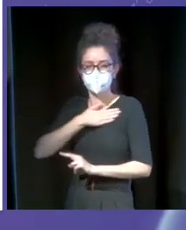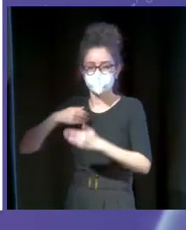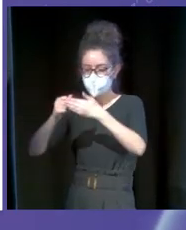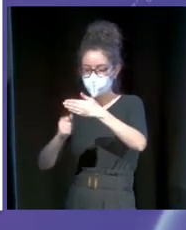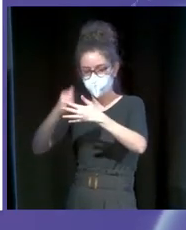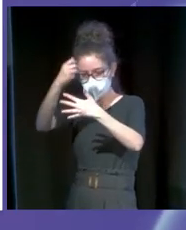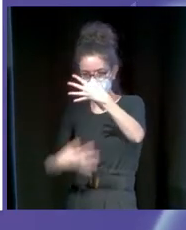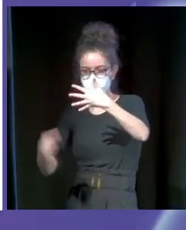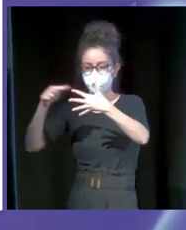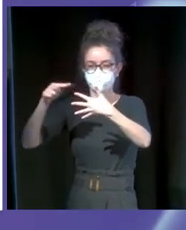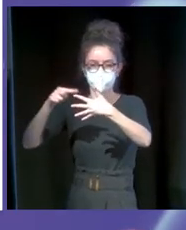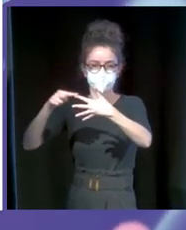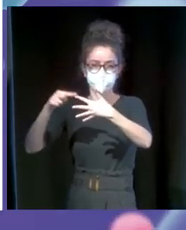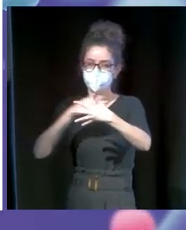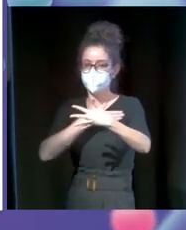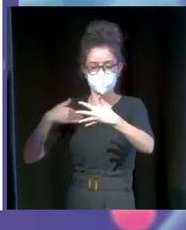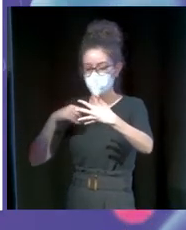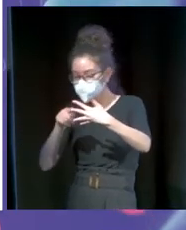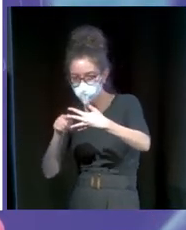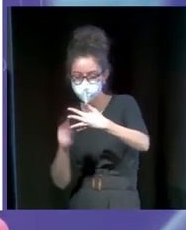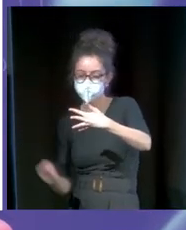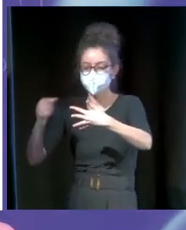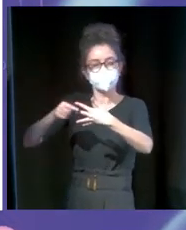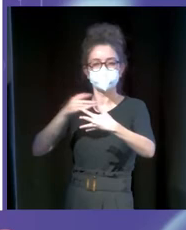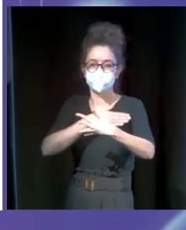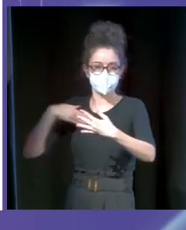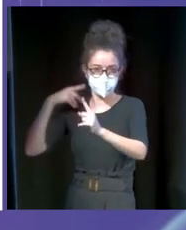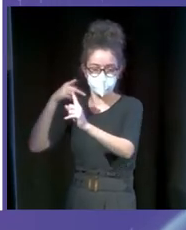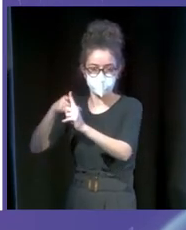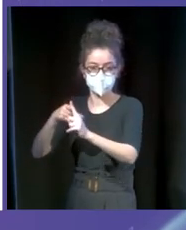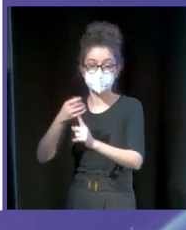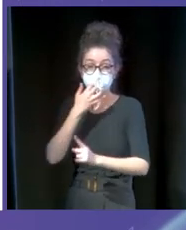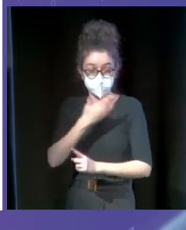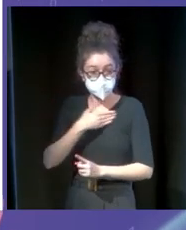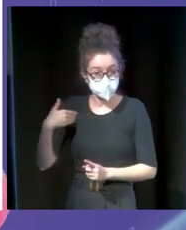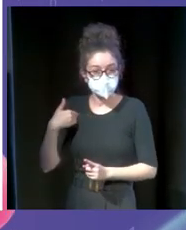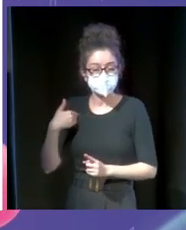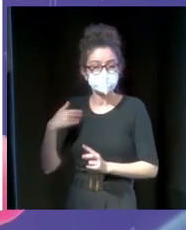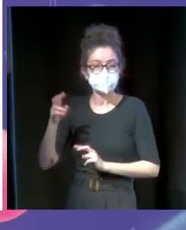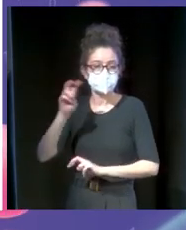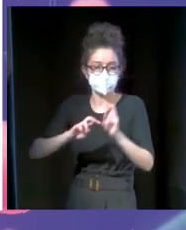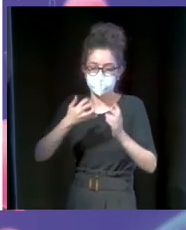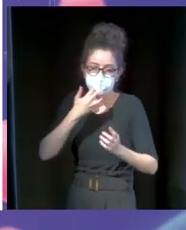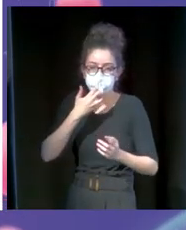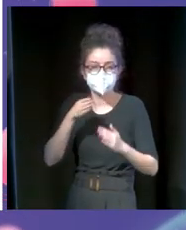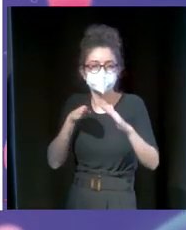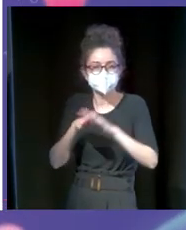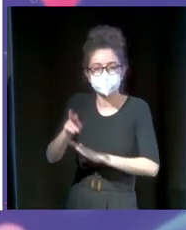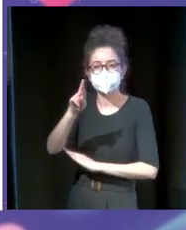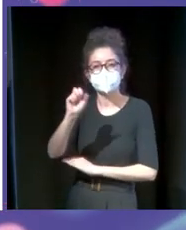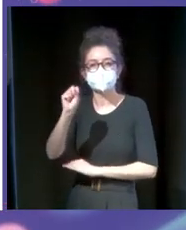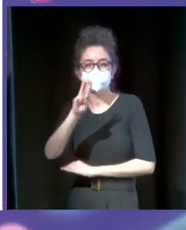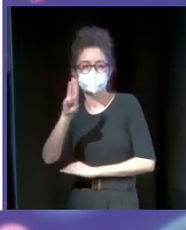existen. Con lo cual, nuestro objetivo es siempre ser los primeros. Os invito, si queréis buscarlos, si ponéis entrada Raúl o Alejandro, de más de 9